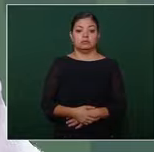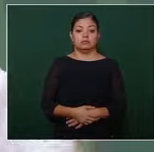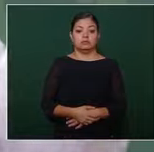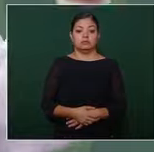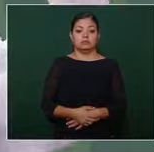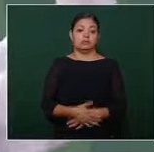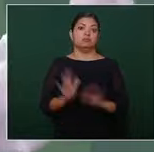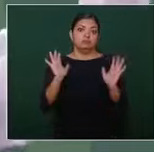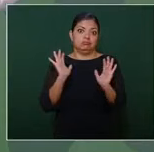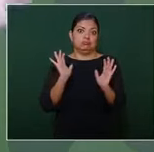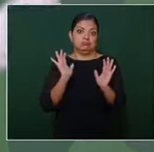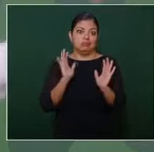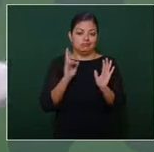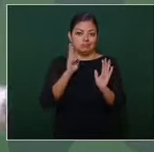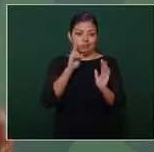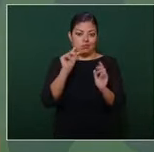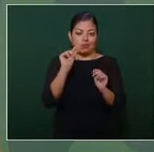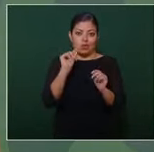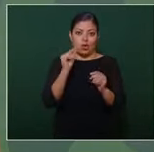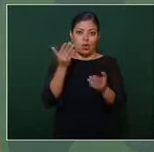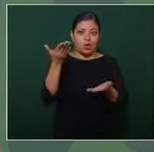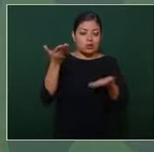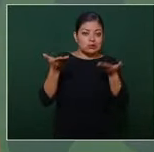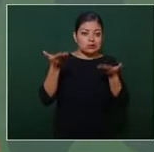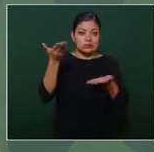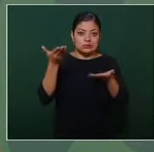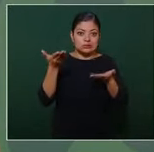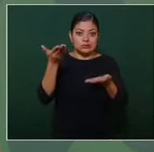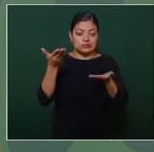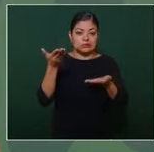digo para compararnos